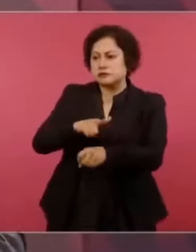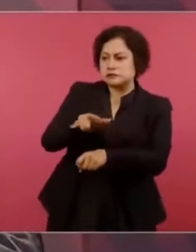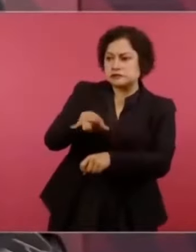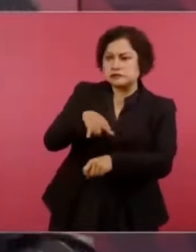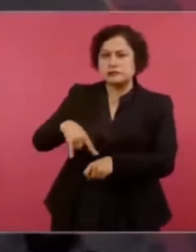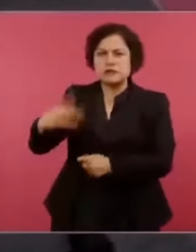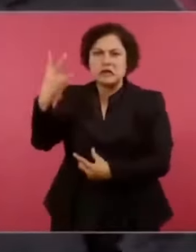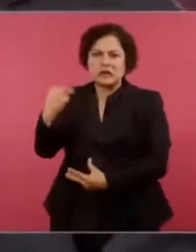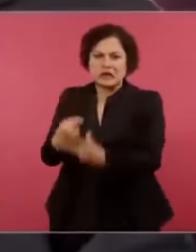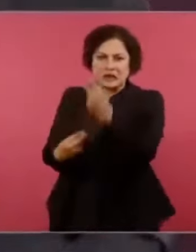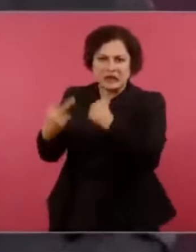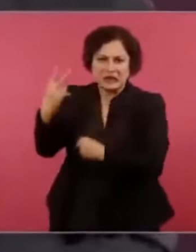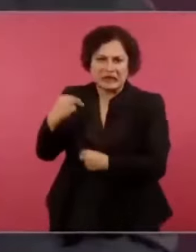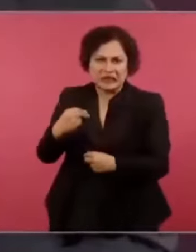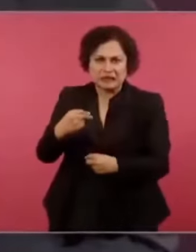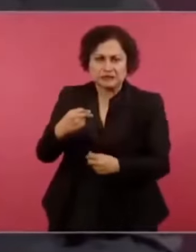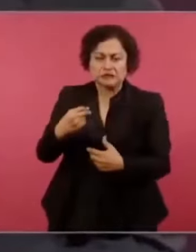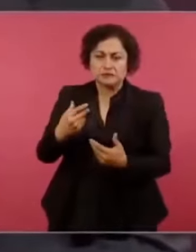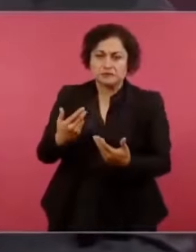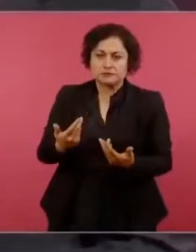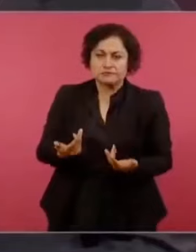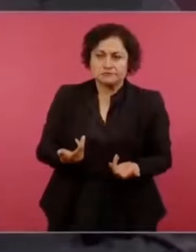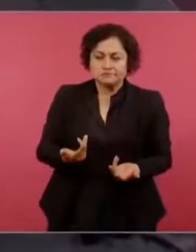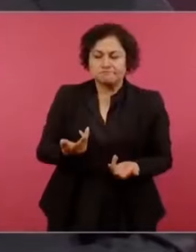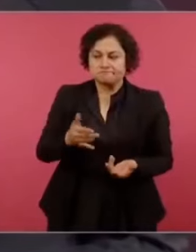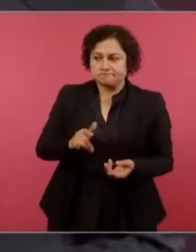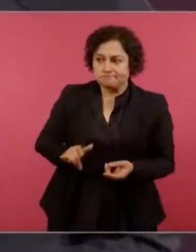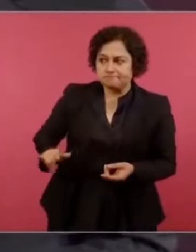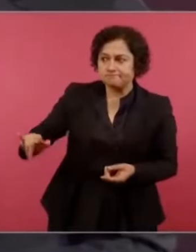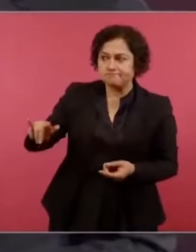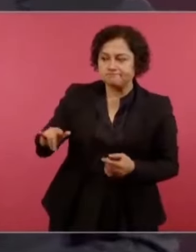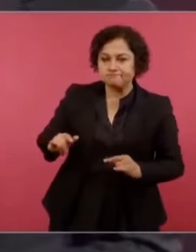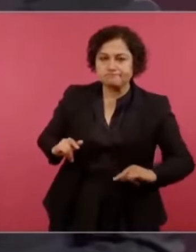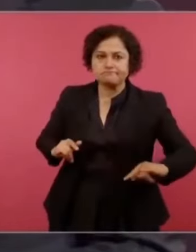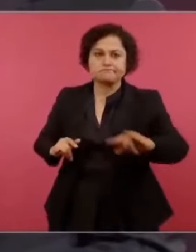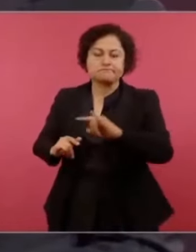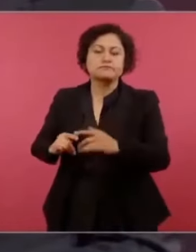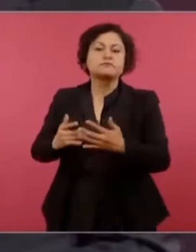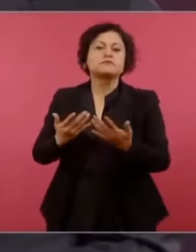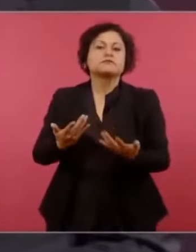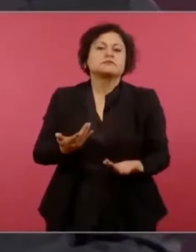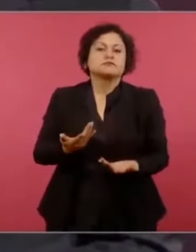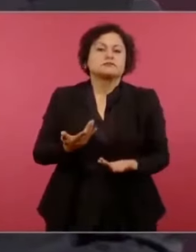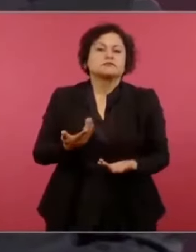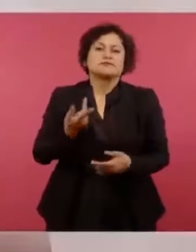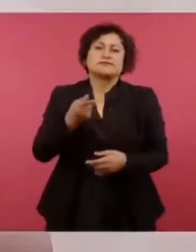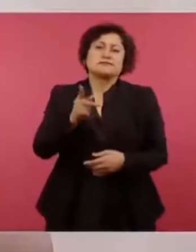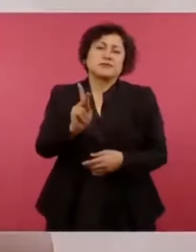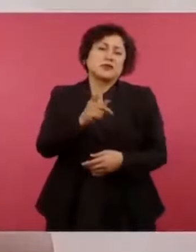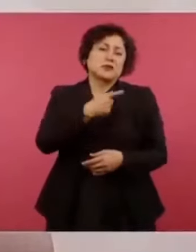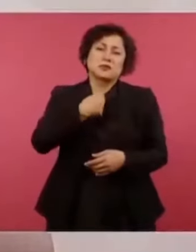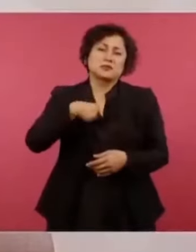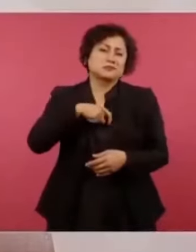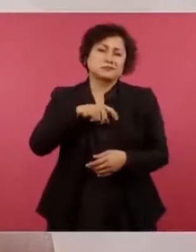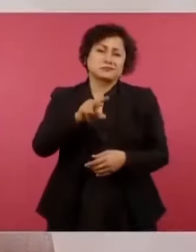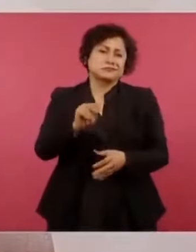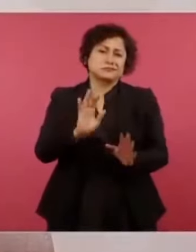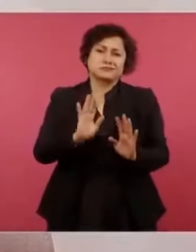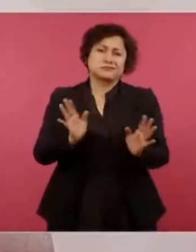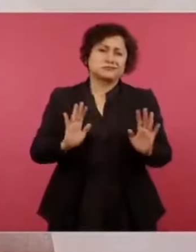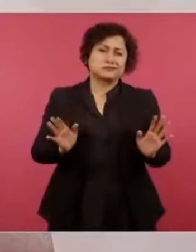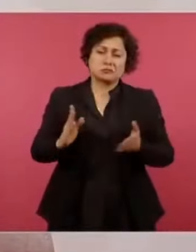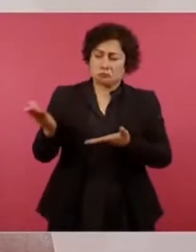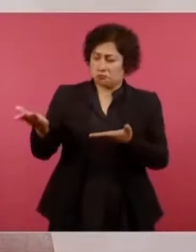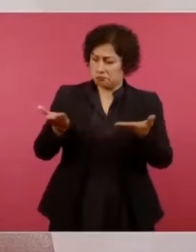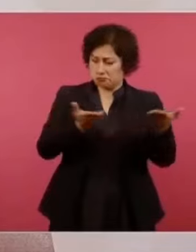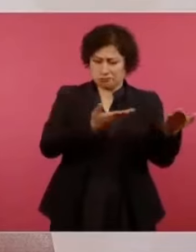somos partidarios de la libertad de manera